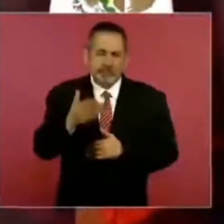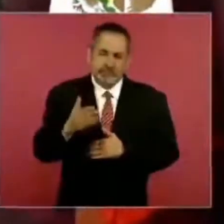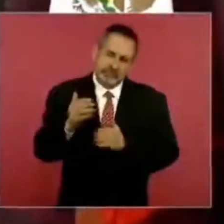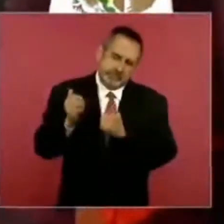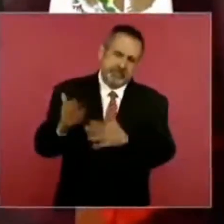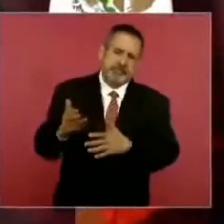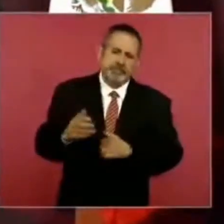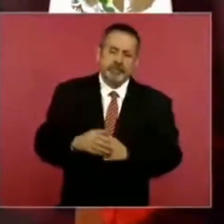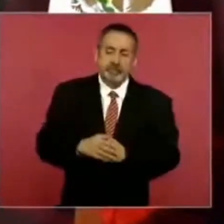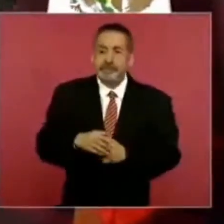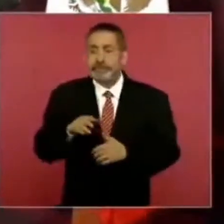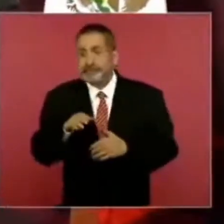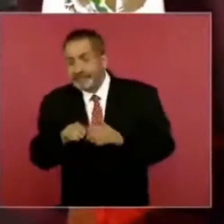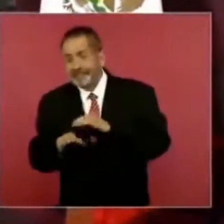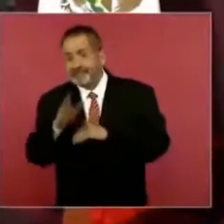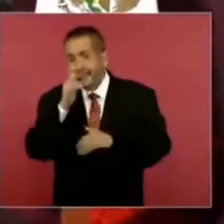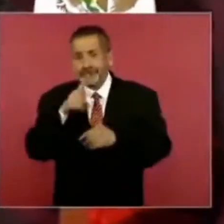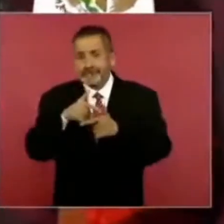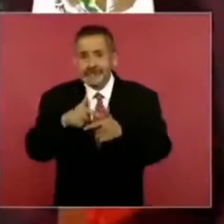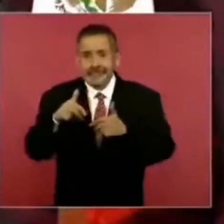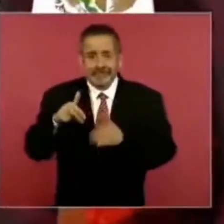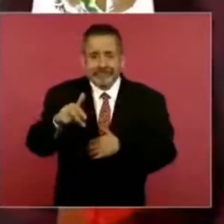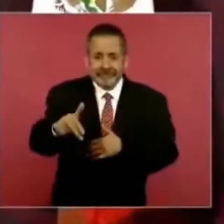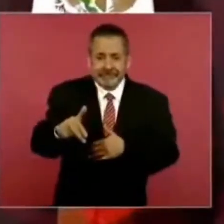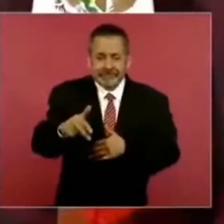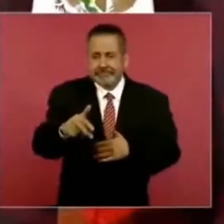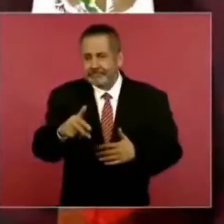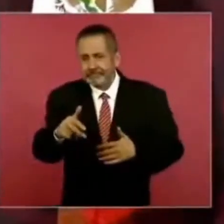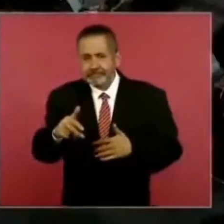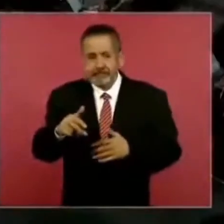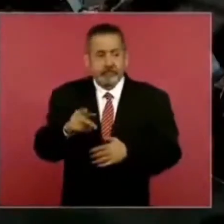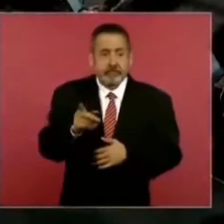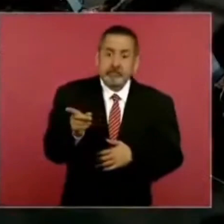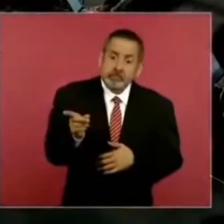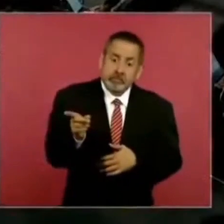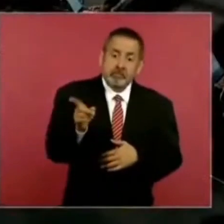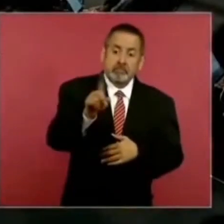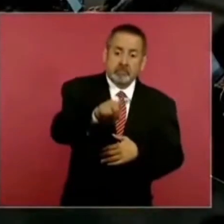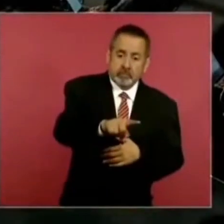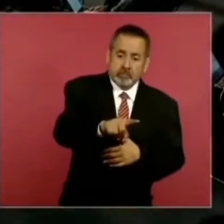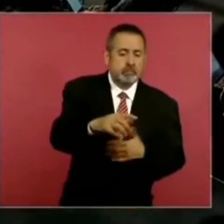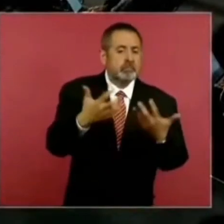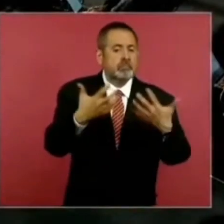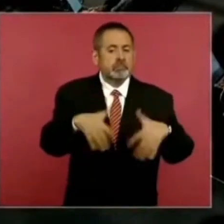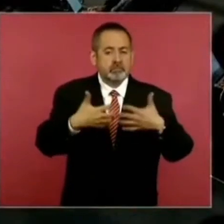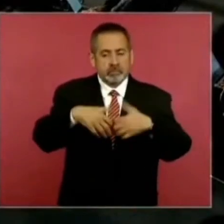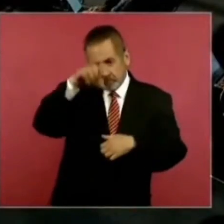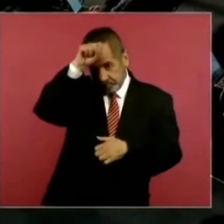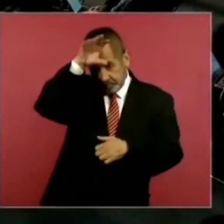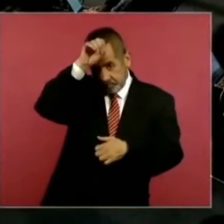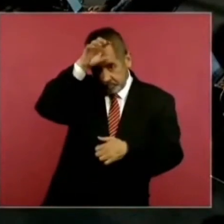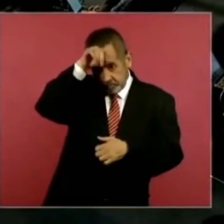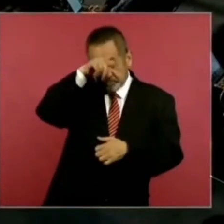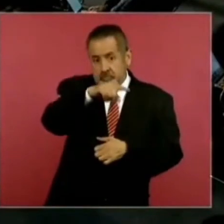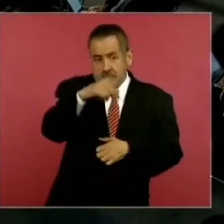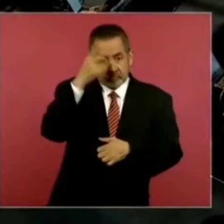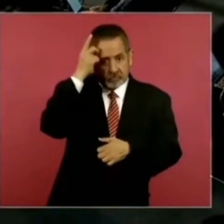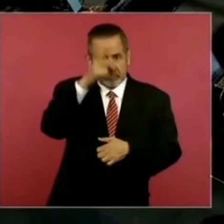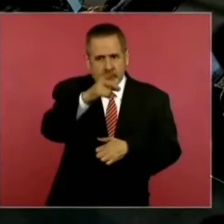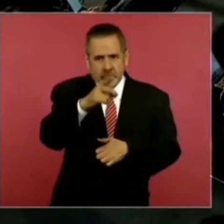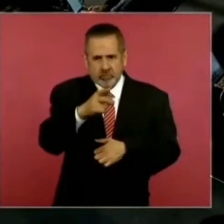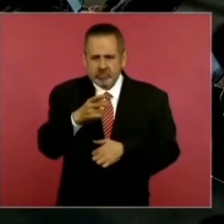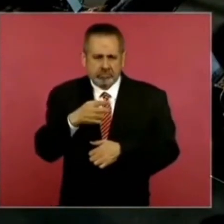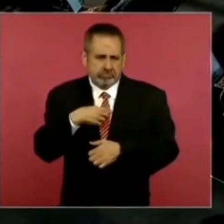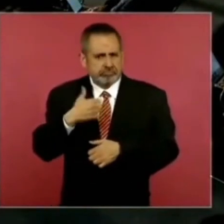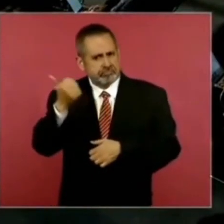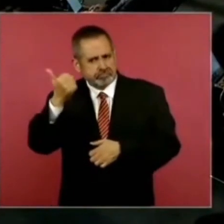donde no se pudo, del otro lado había una camioneta de una empresa minera y ya me dieron el